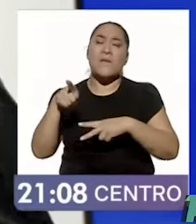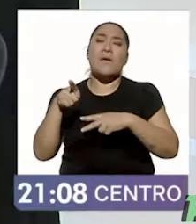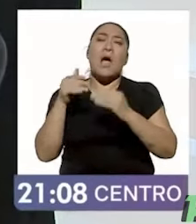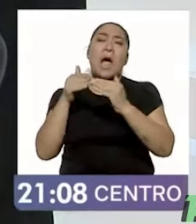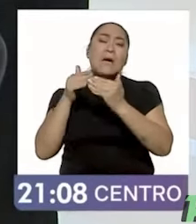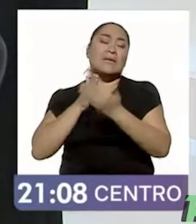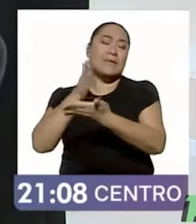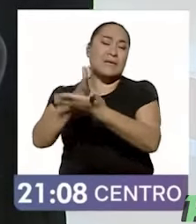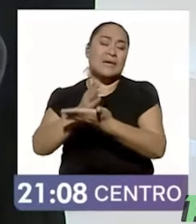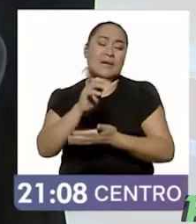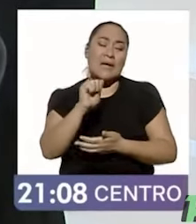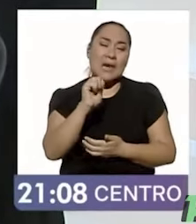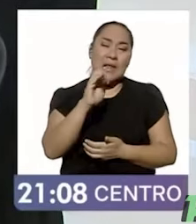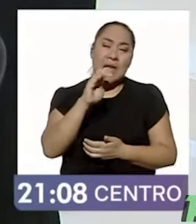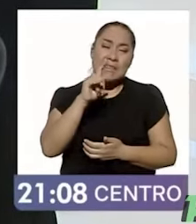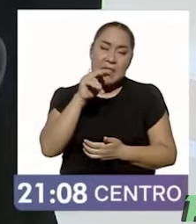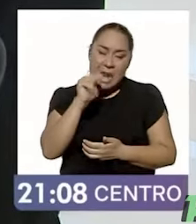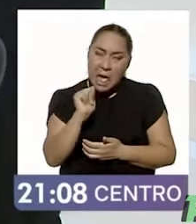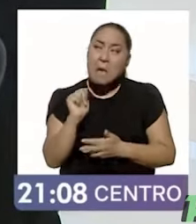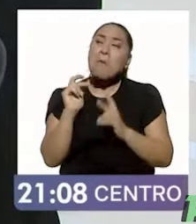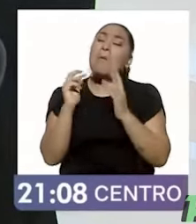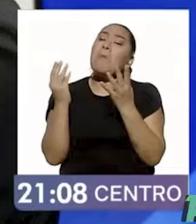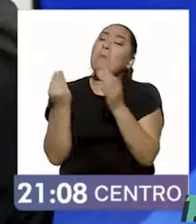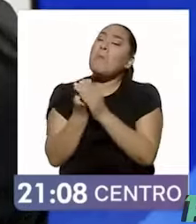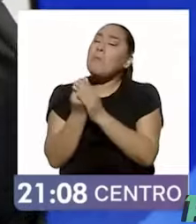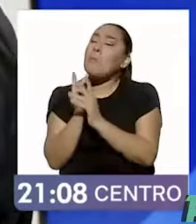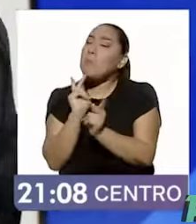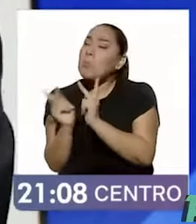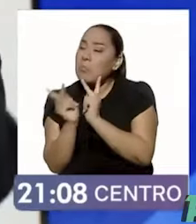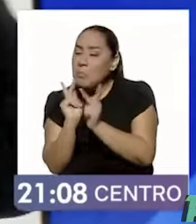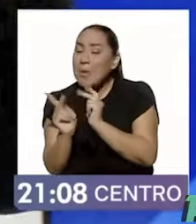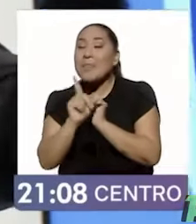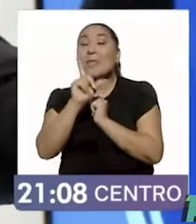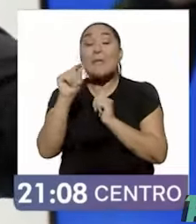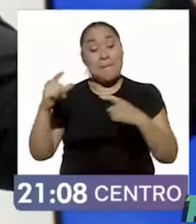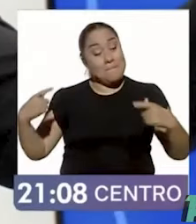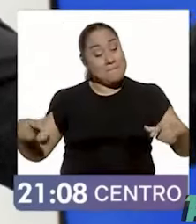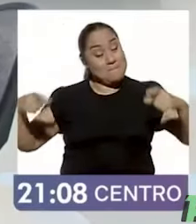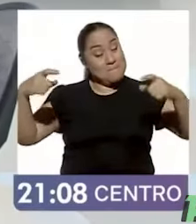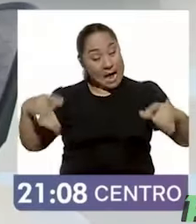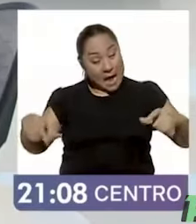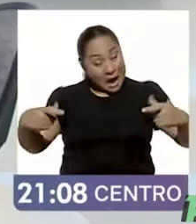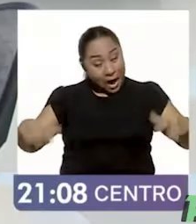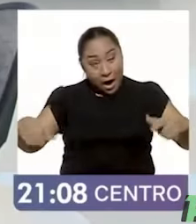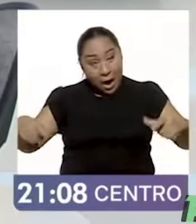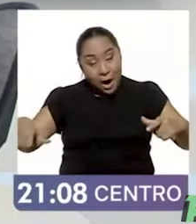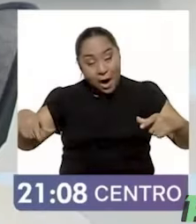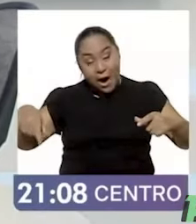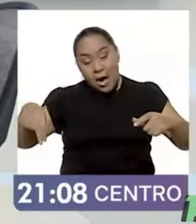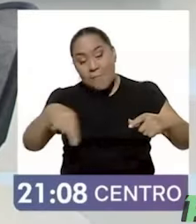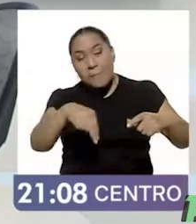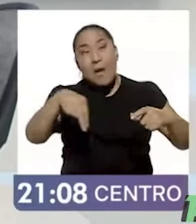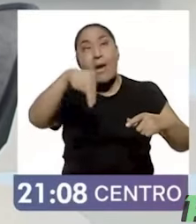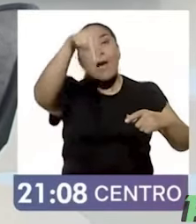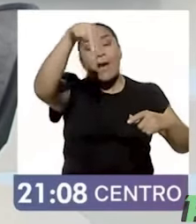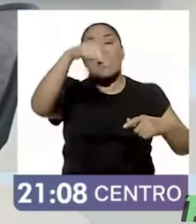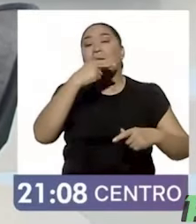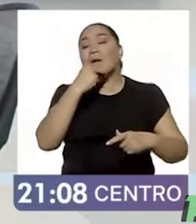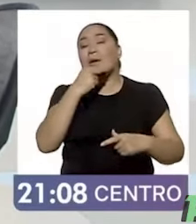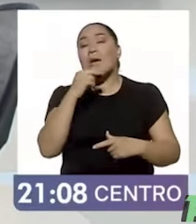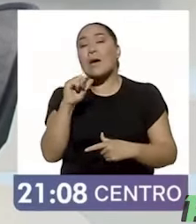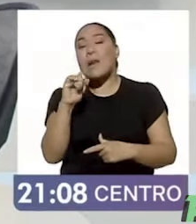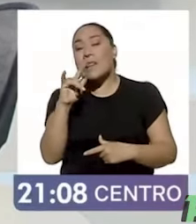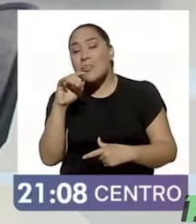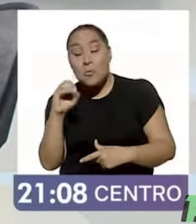su casa. Estaremos reunidos. Una botana. Y luego saldrá del pastel Alito Moreno. Va a ser una maravilla, queridos. ¿Cómo lo va a